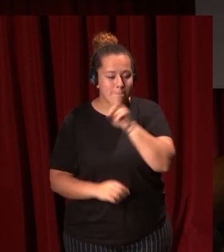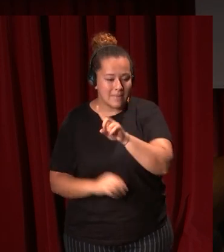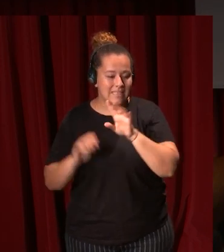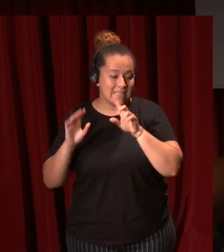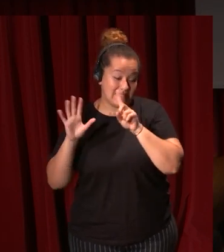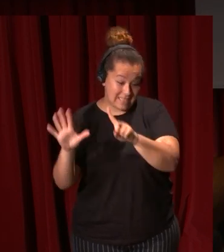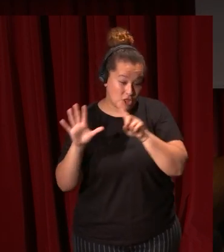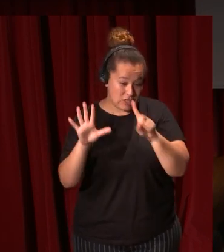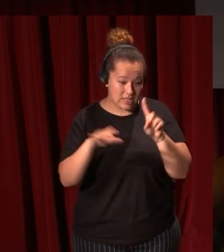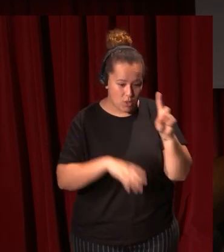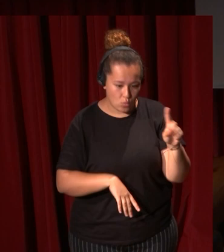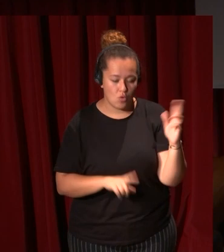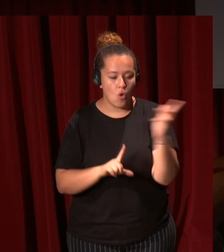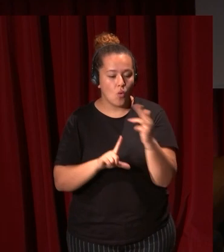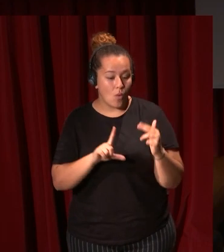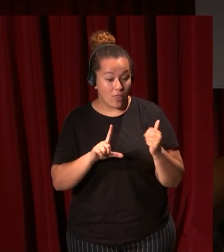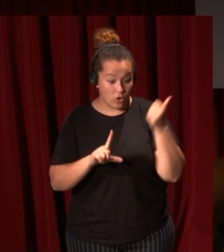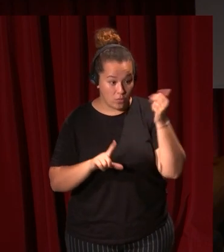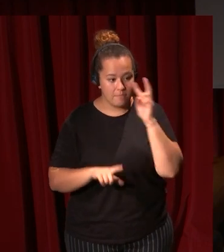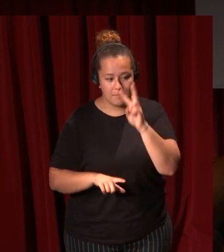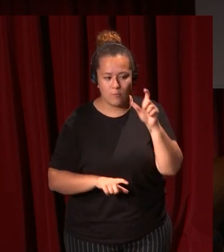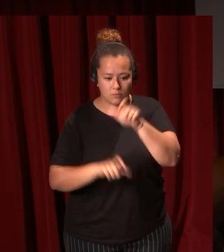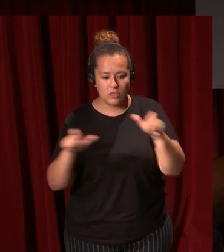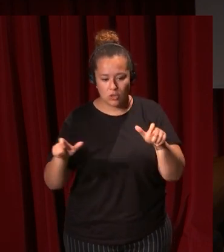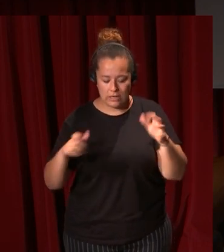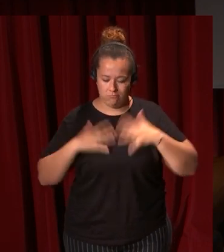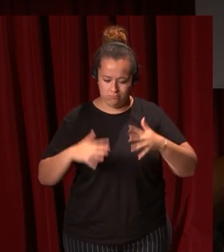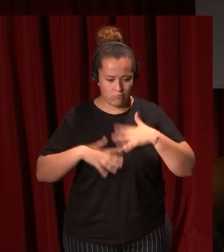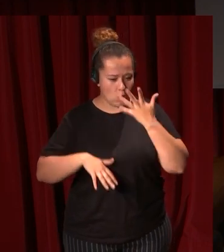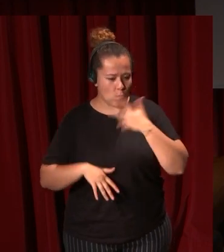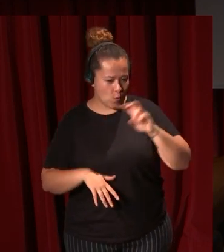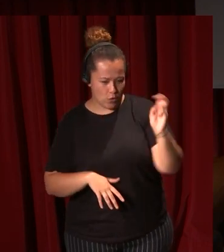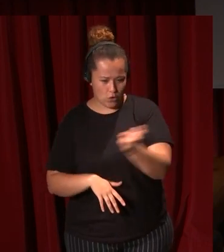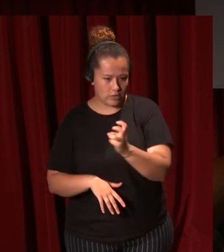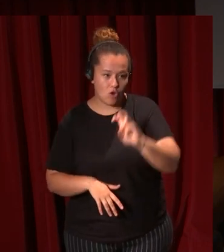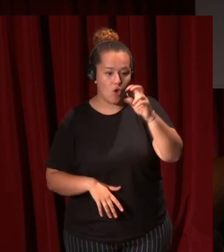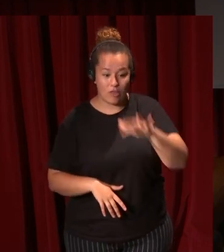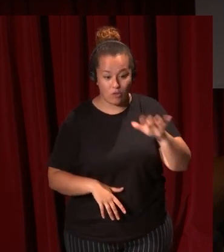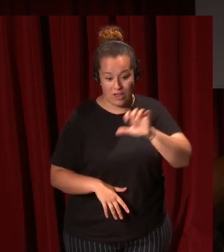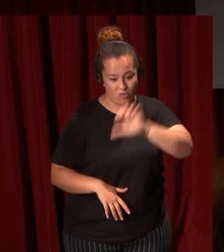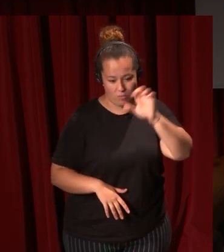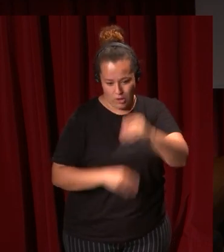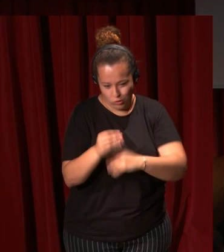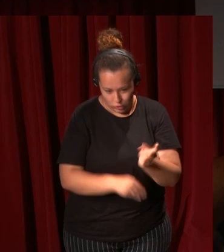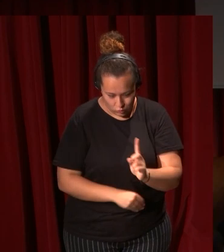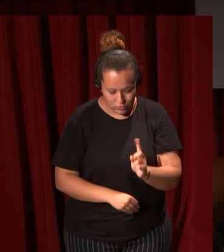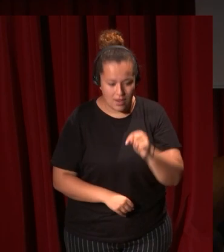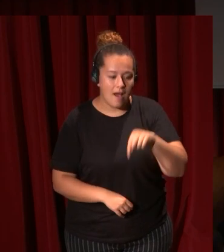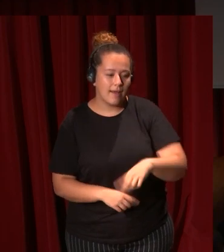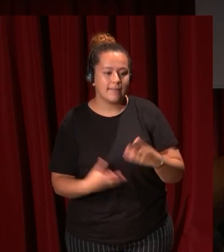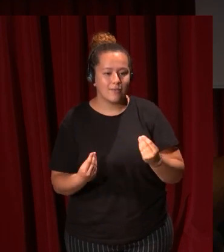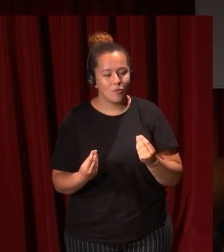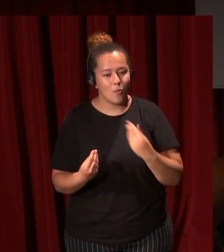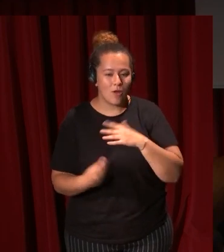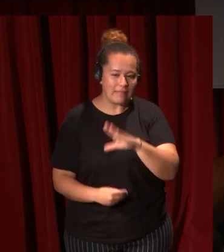1661 es un cuadro en el que vemos a gente vestida con unos colores que no se usarían en otras partes de Europa no estamos aquí tanto en